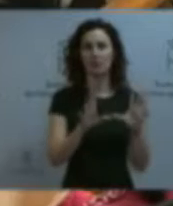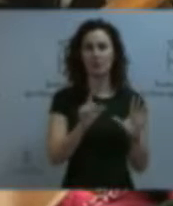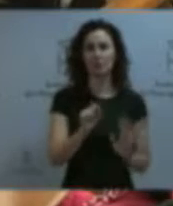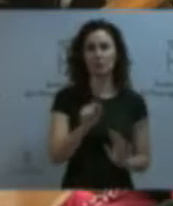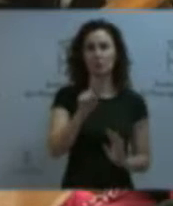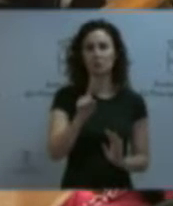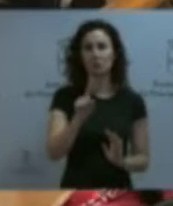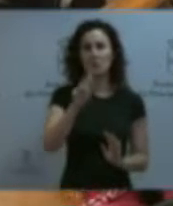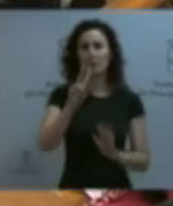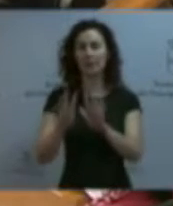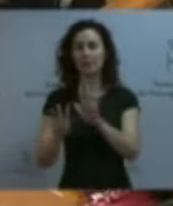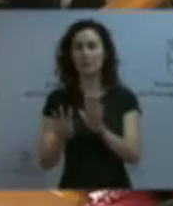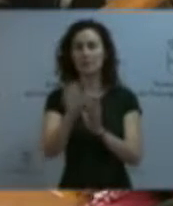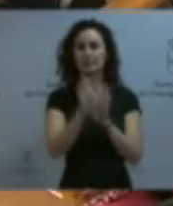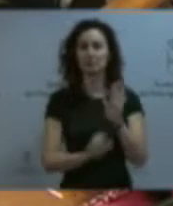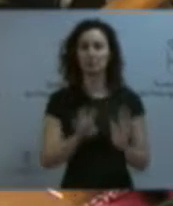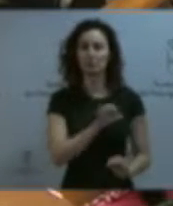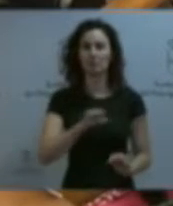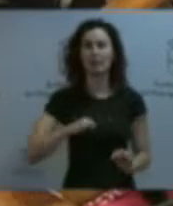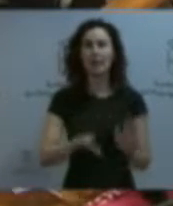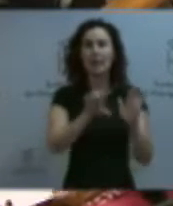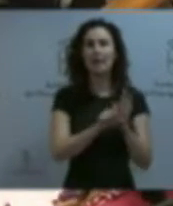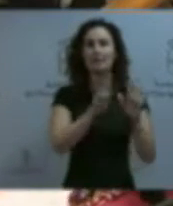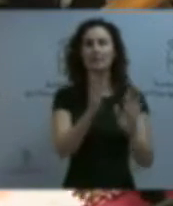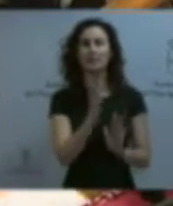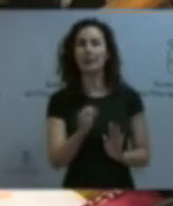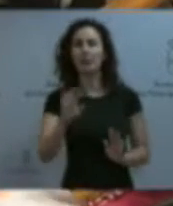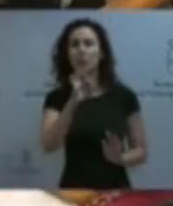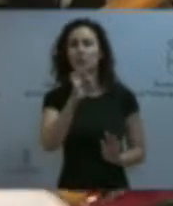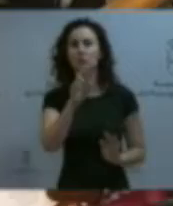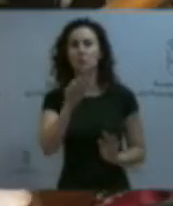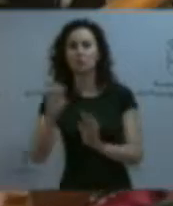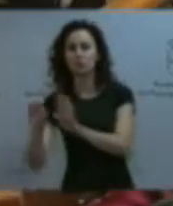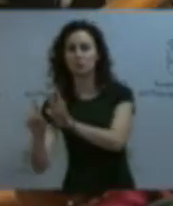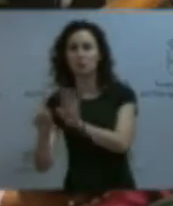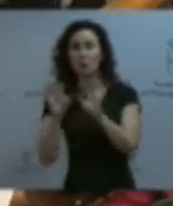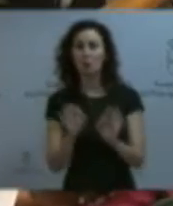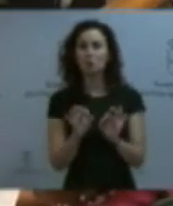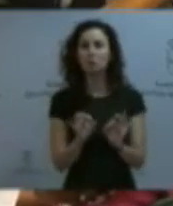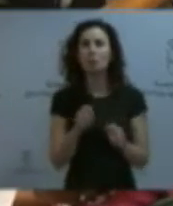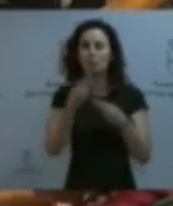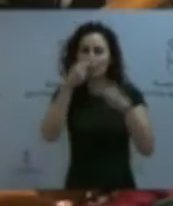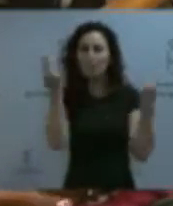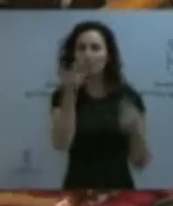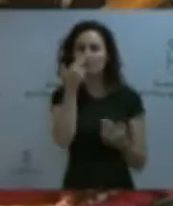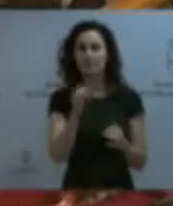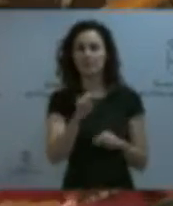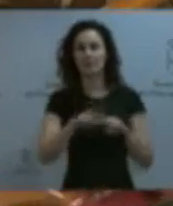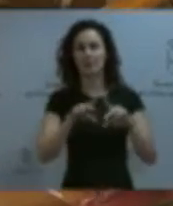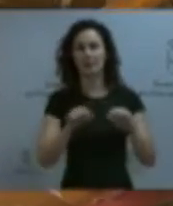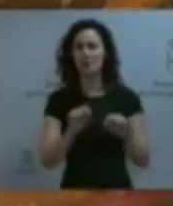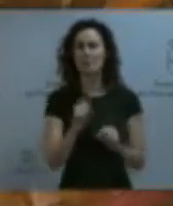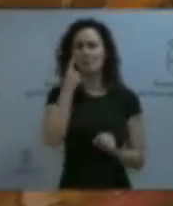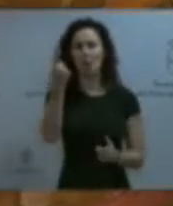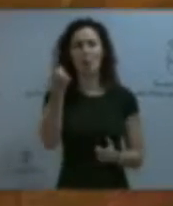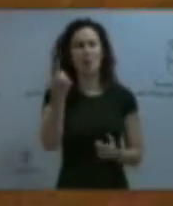Estatuto de Autonomía y se sustenta también en la Ley 7.2006, que regula la actividad estadística pública de interés para el Principado de Asturias. Lo primero que llama